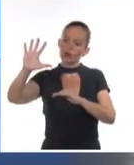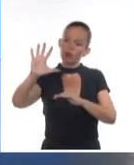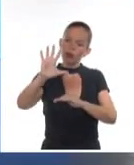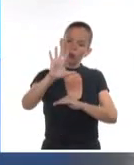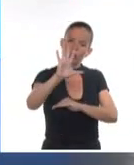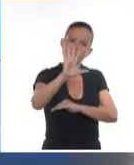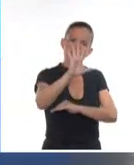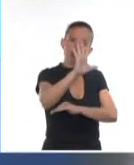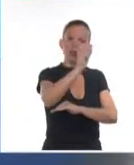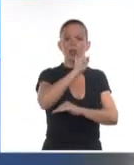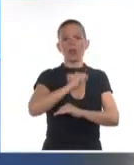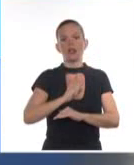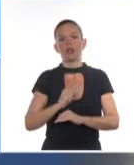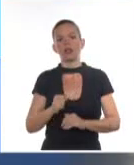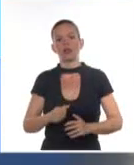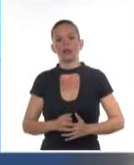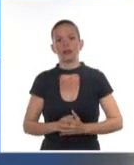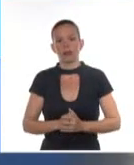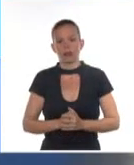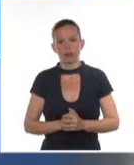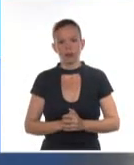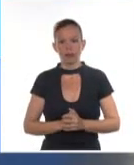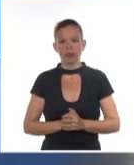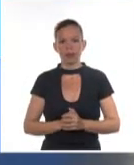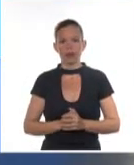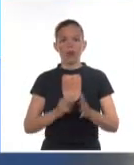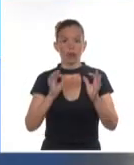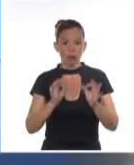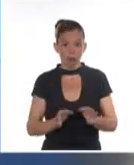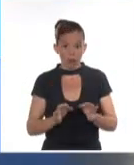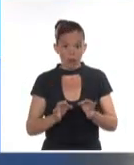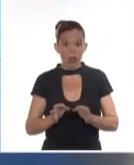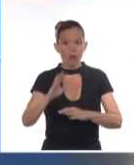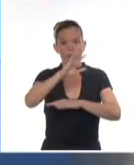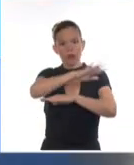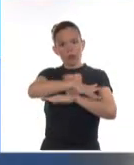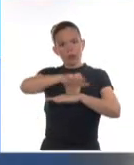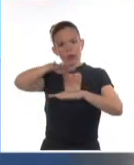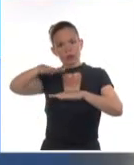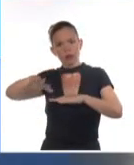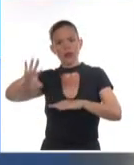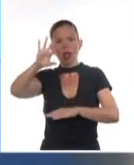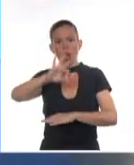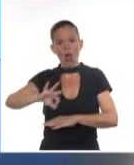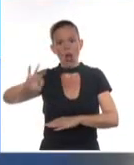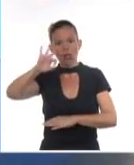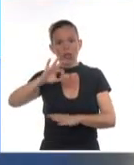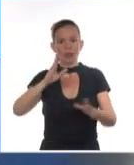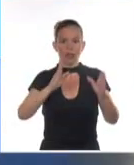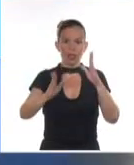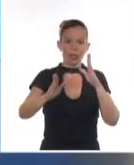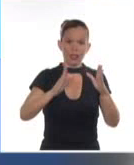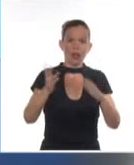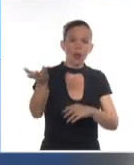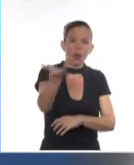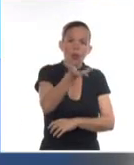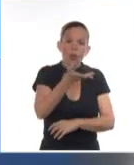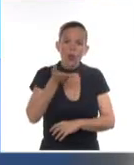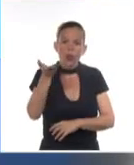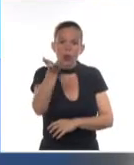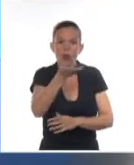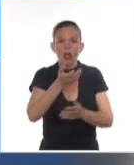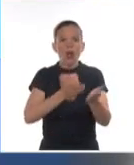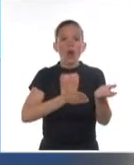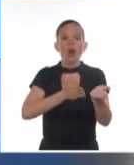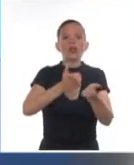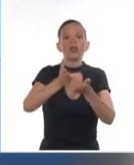25 kilómetros por hora, llegarán a 30 en zonas de la región central y oriental. Con este régimen de viento, se mantendrán las marejadas